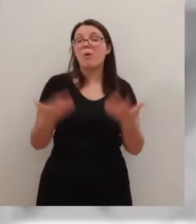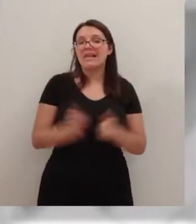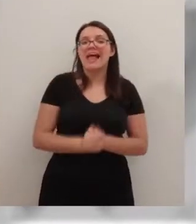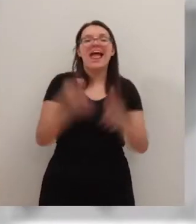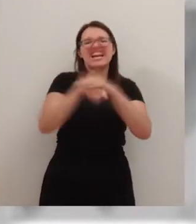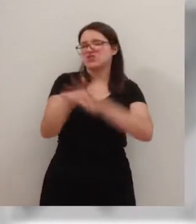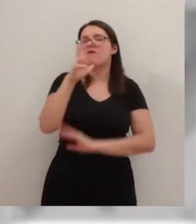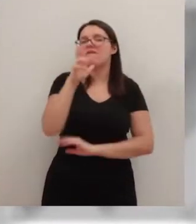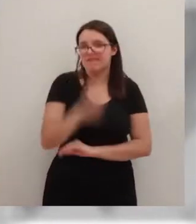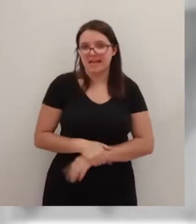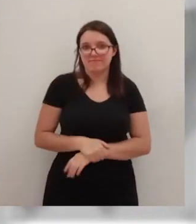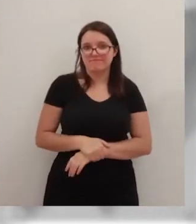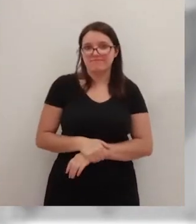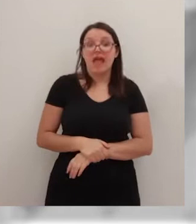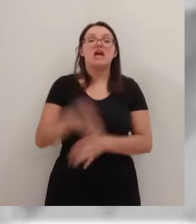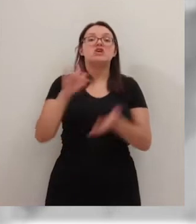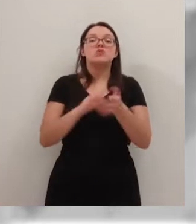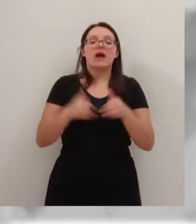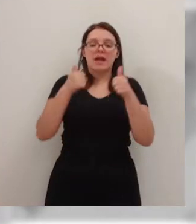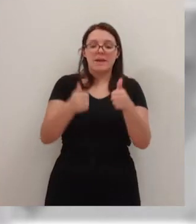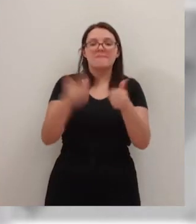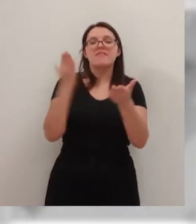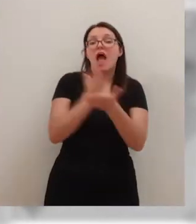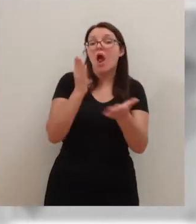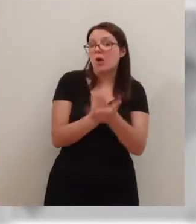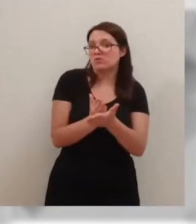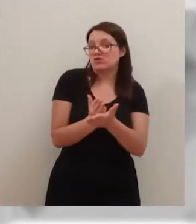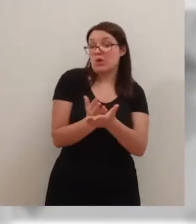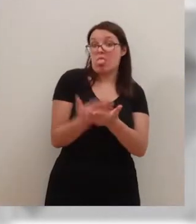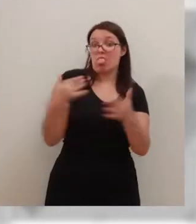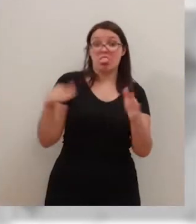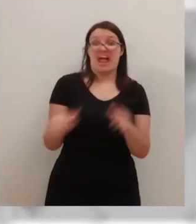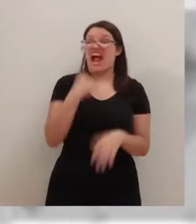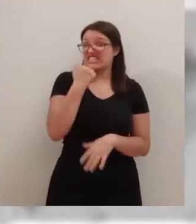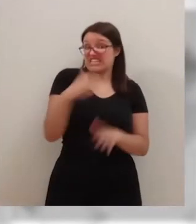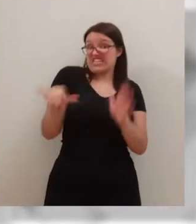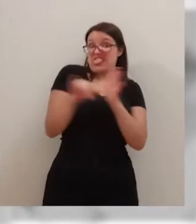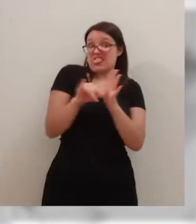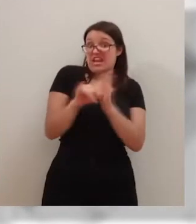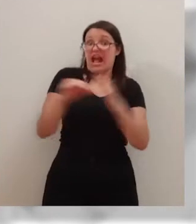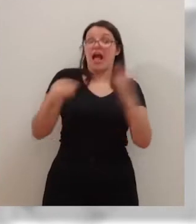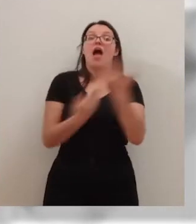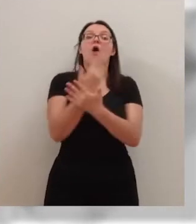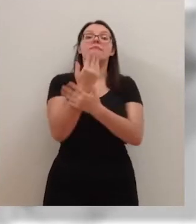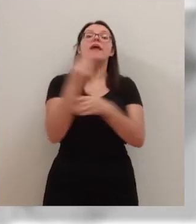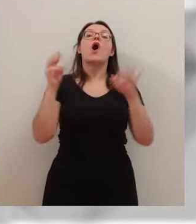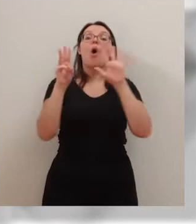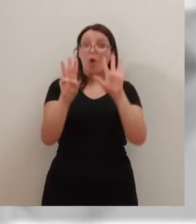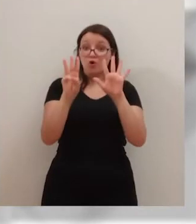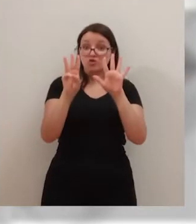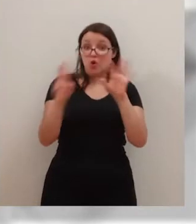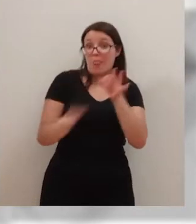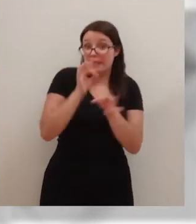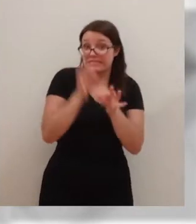mala gestión. Si el comienzo del curso está ya predeterminado para el día 8 de septiembre,